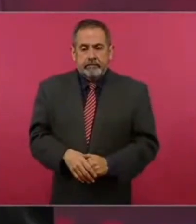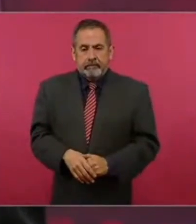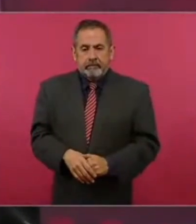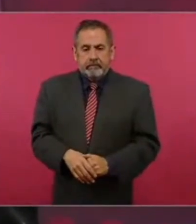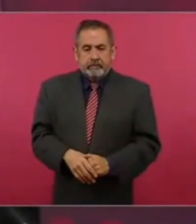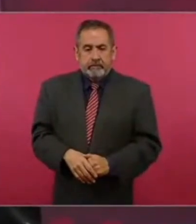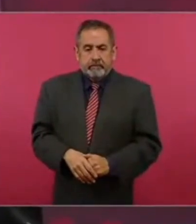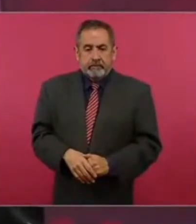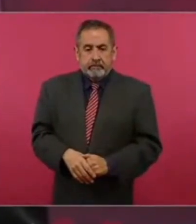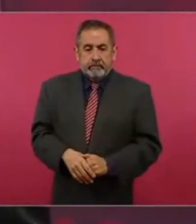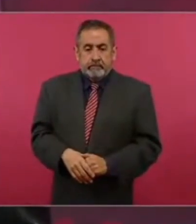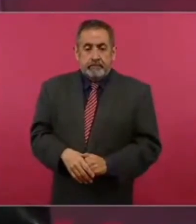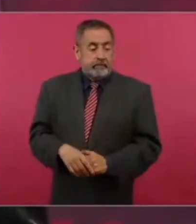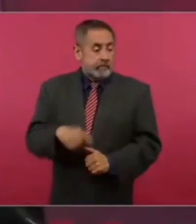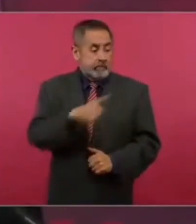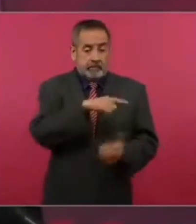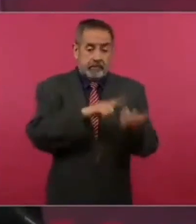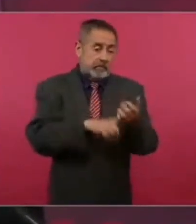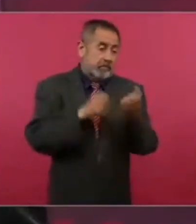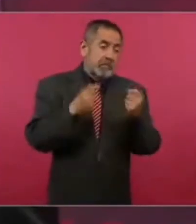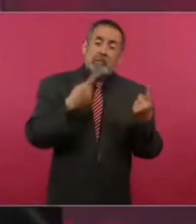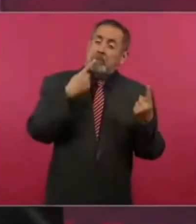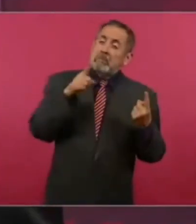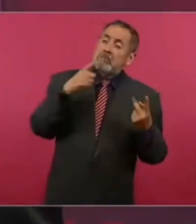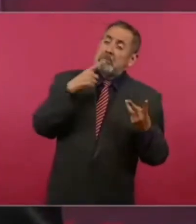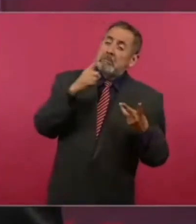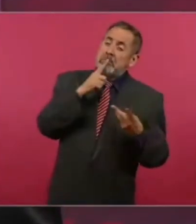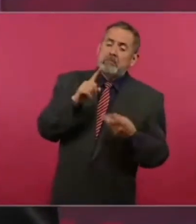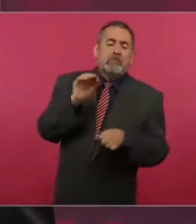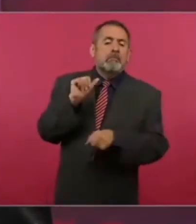No saben cuántos amparos han presentado.